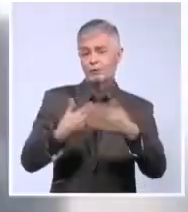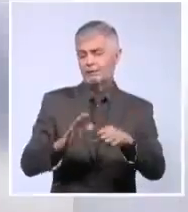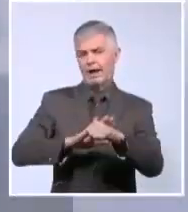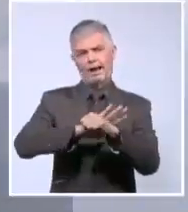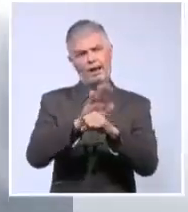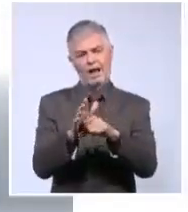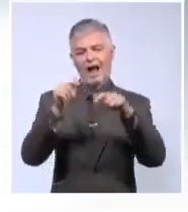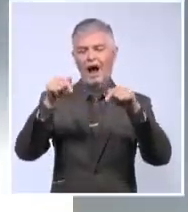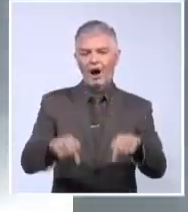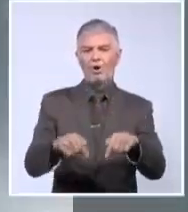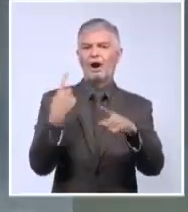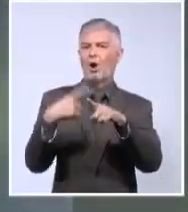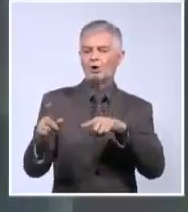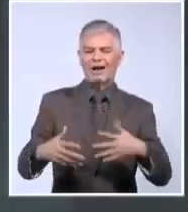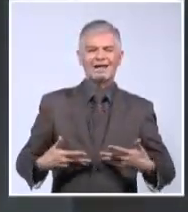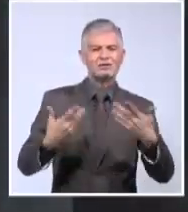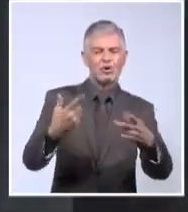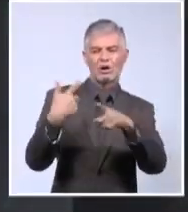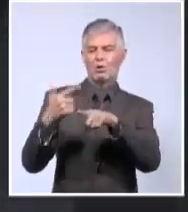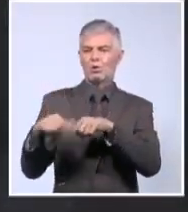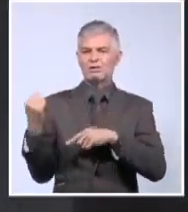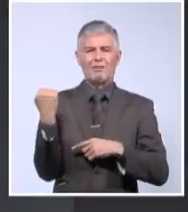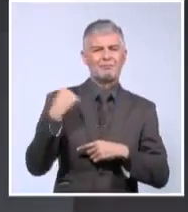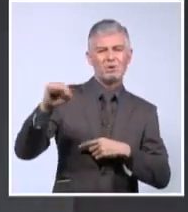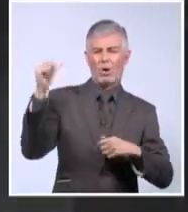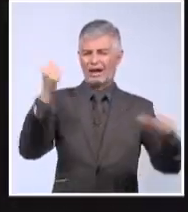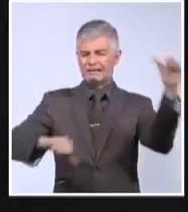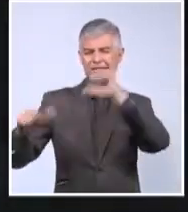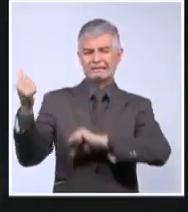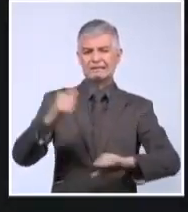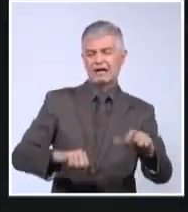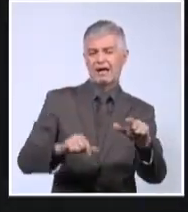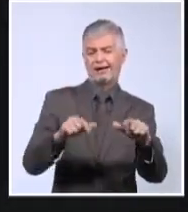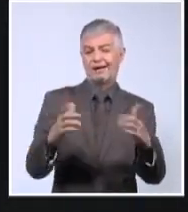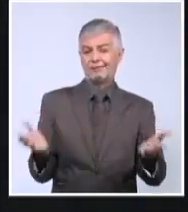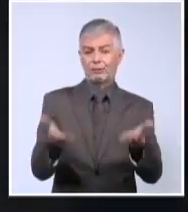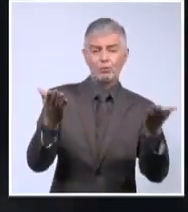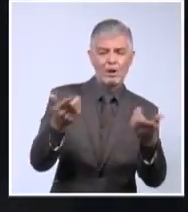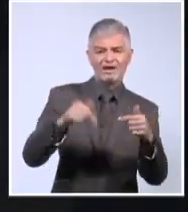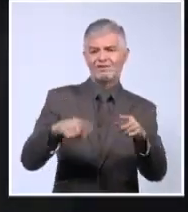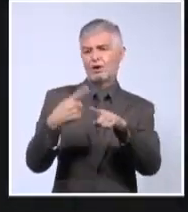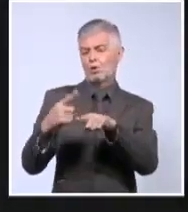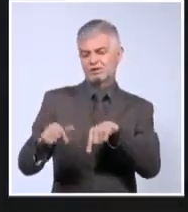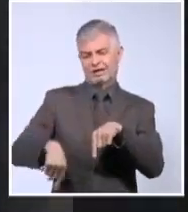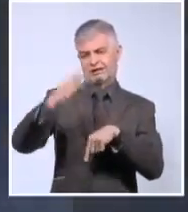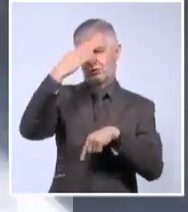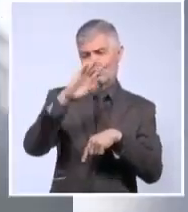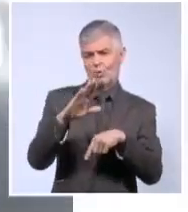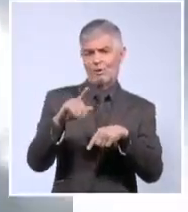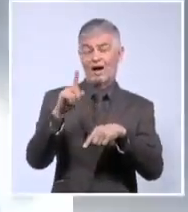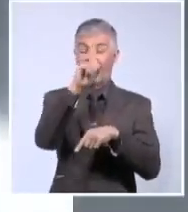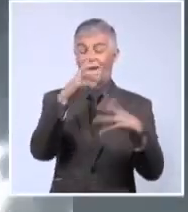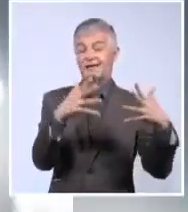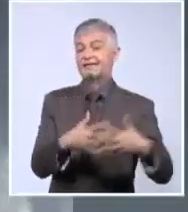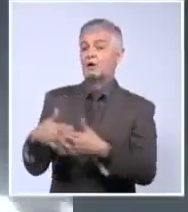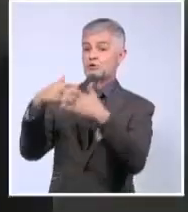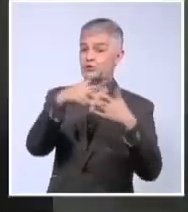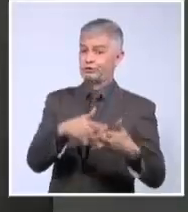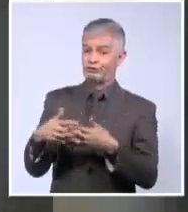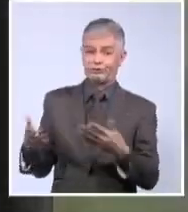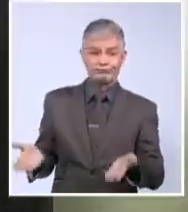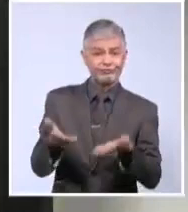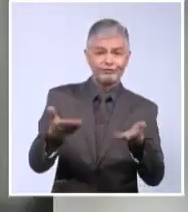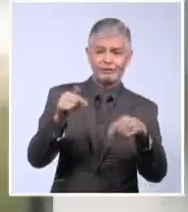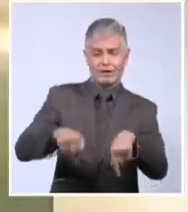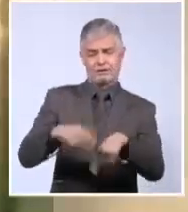escalada de acciones violentas alentadas por elementos que promueven el desorden y el caos en Cuba desde territorio estadounidense. Cojo por toda la